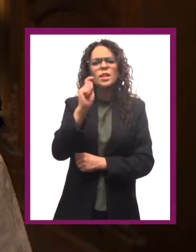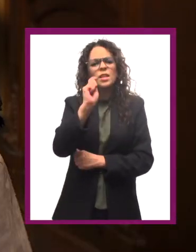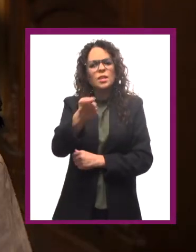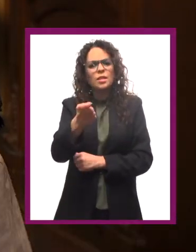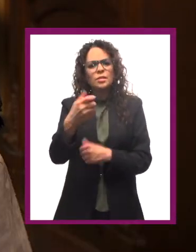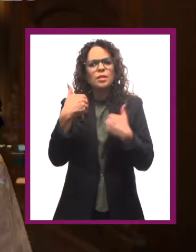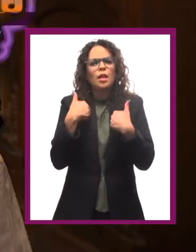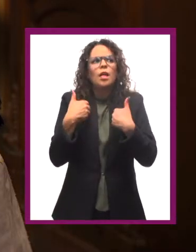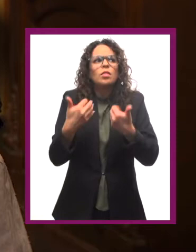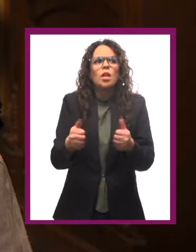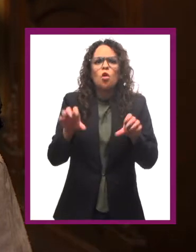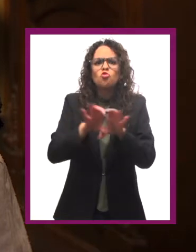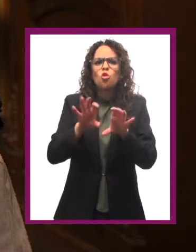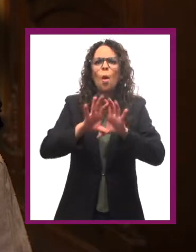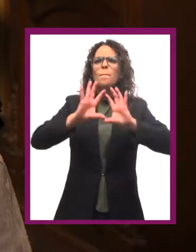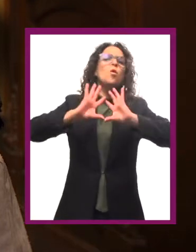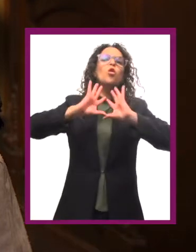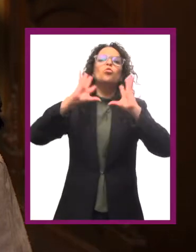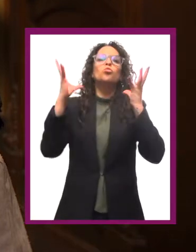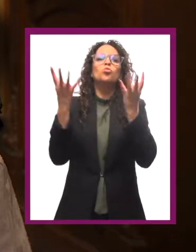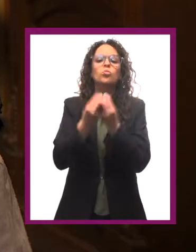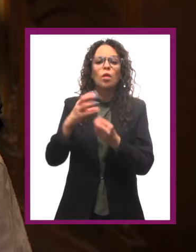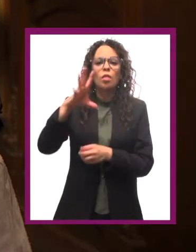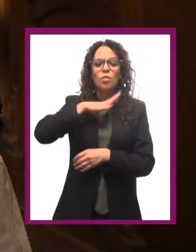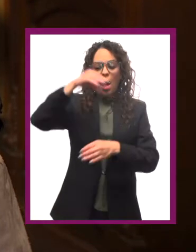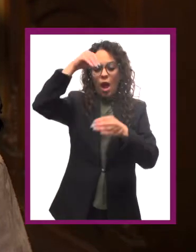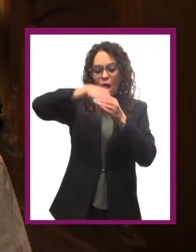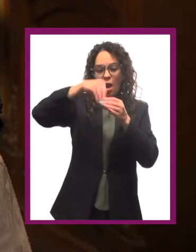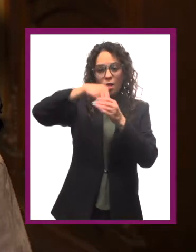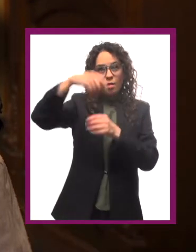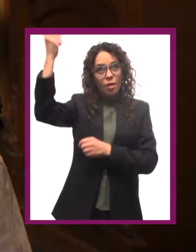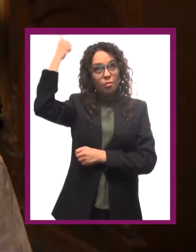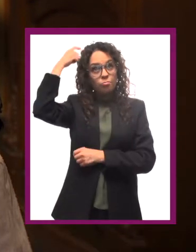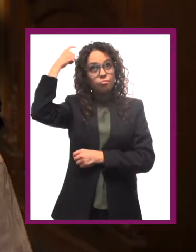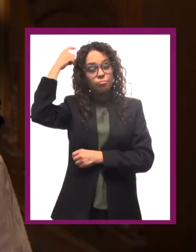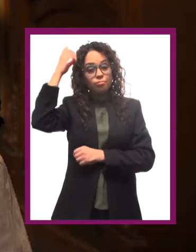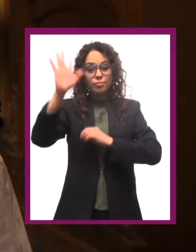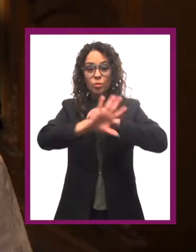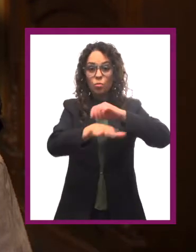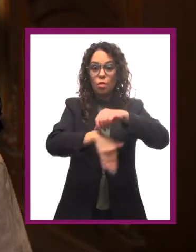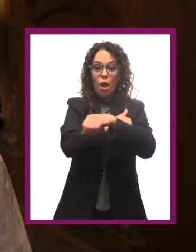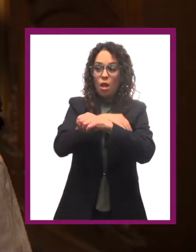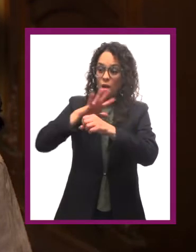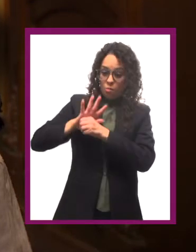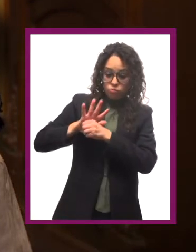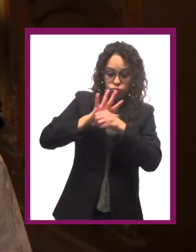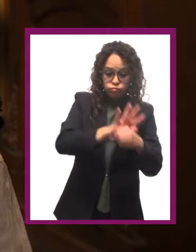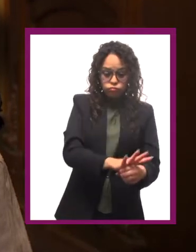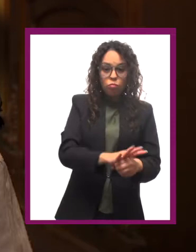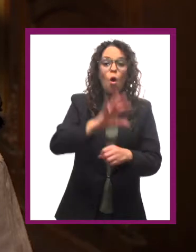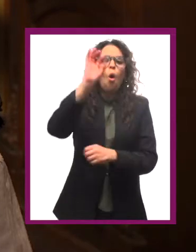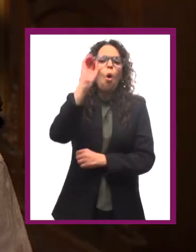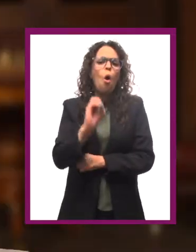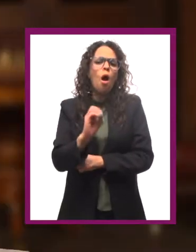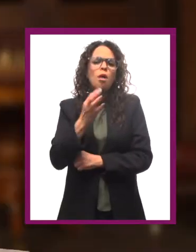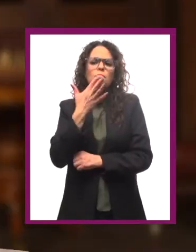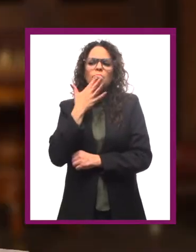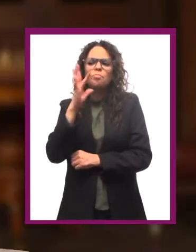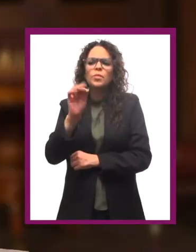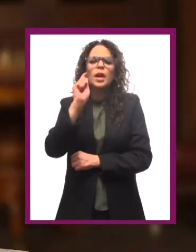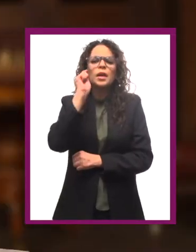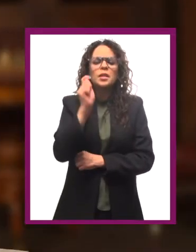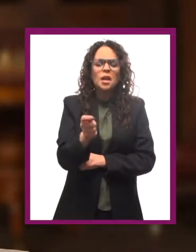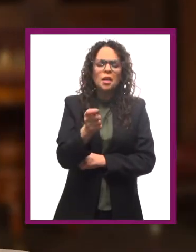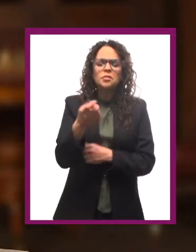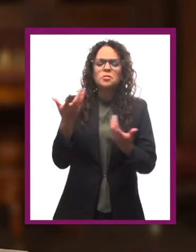El inconsciente lo he entendido como todo el contenido mental que permanece oculto, reprimido o simplemente